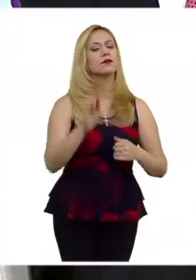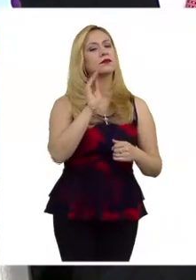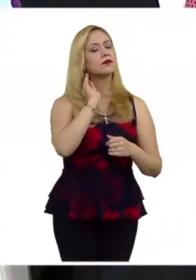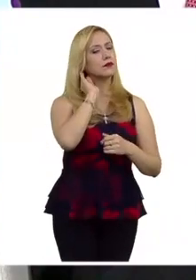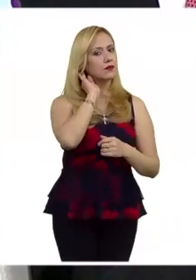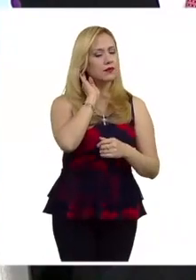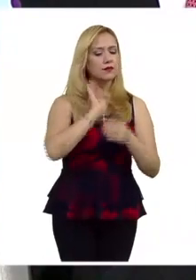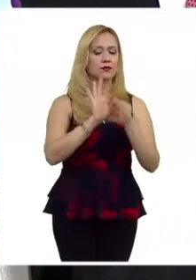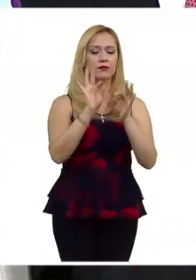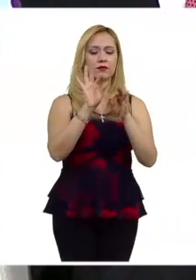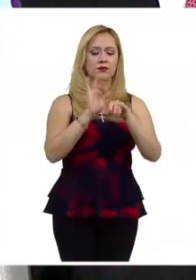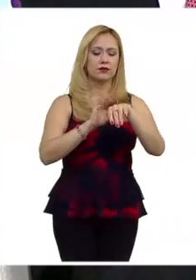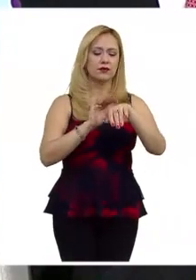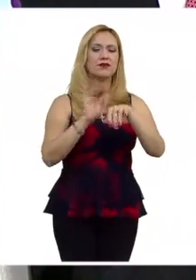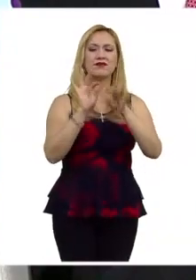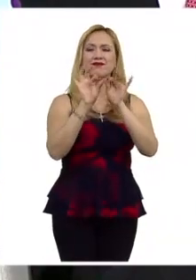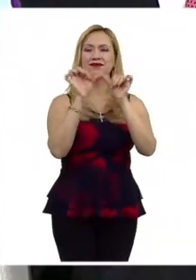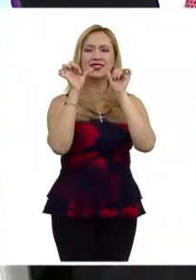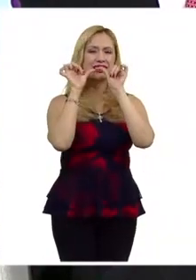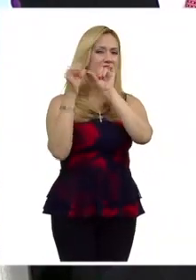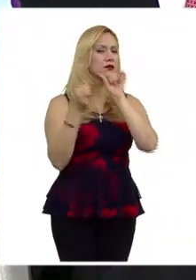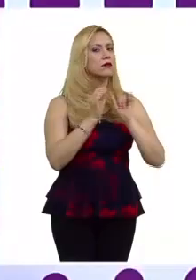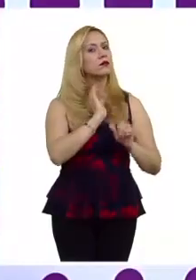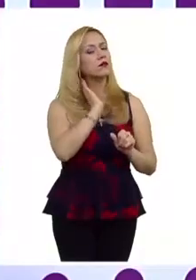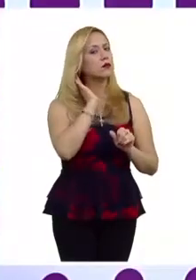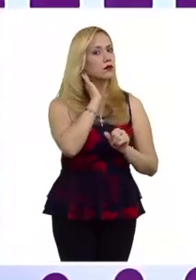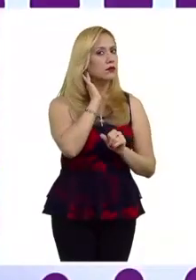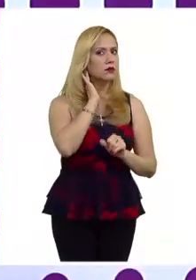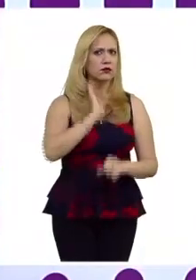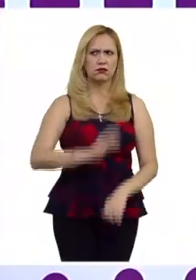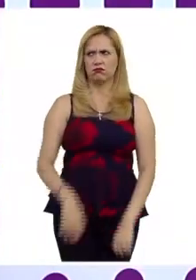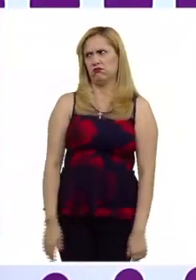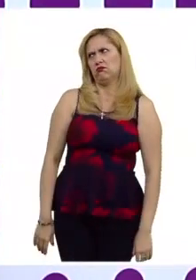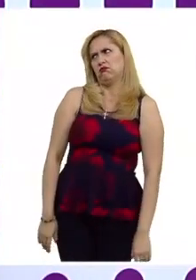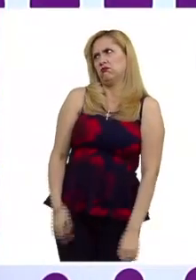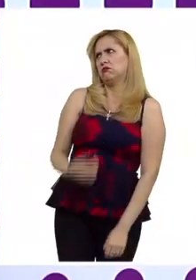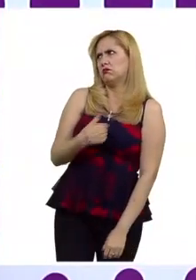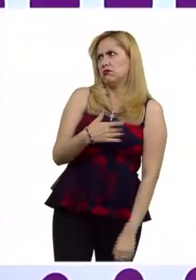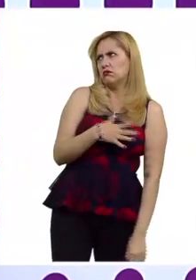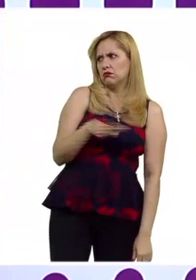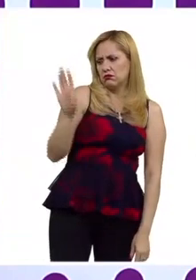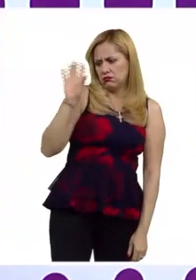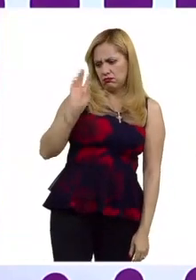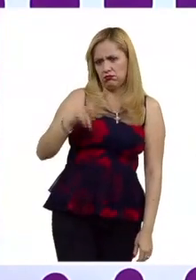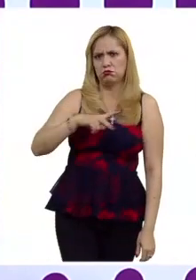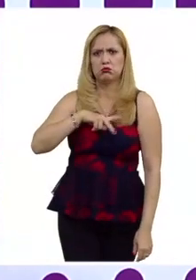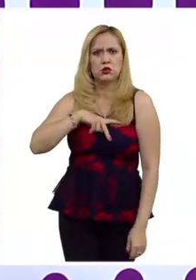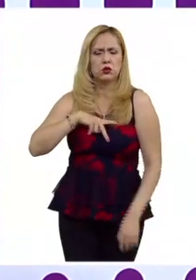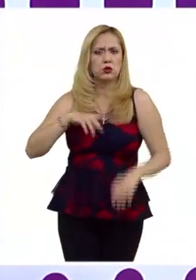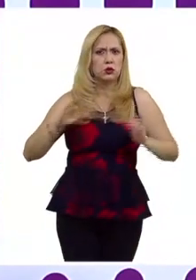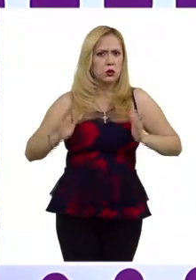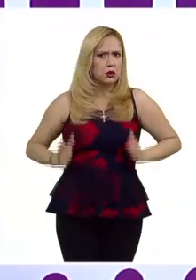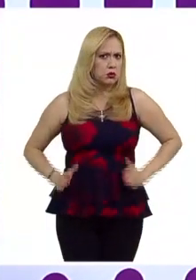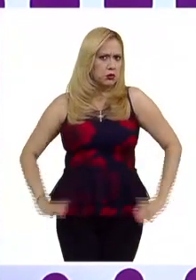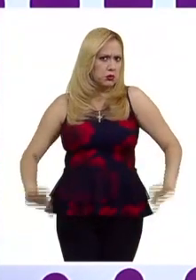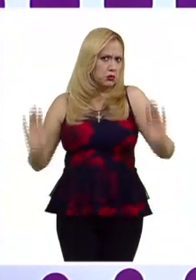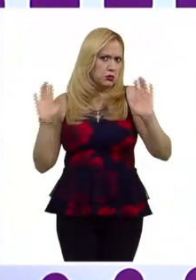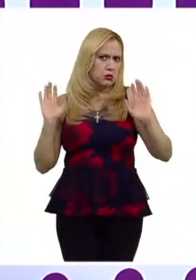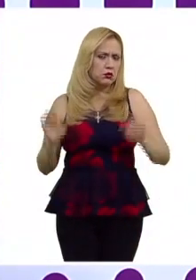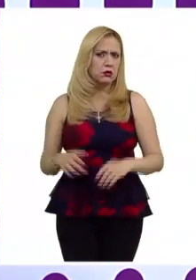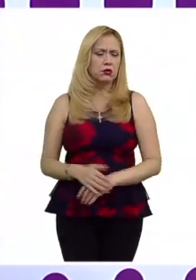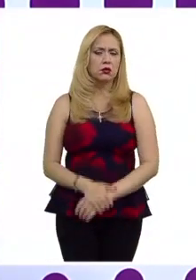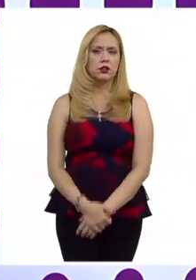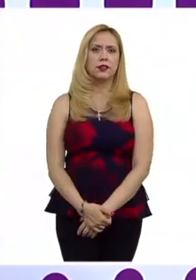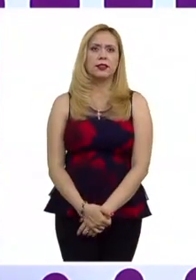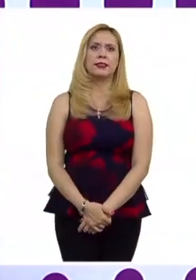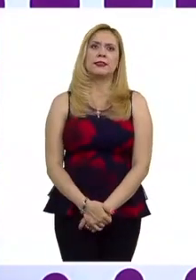símbolo o a lo cual él se negó entonces posteriormente pues o sea